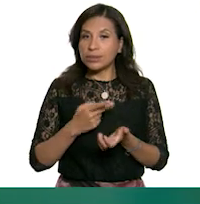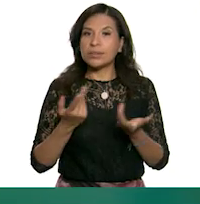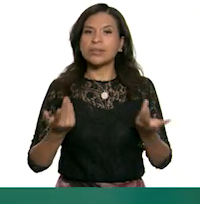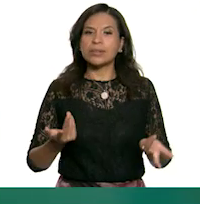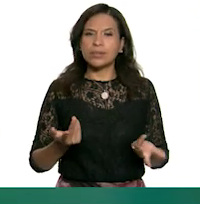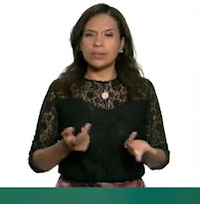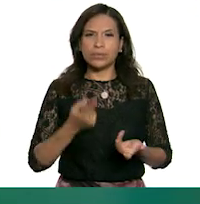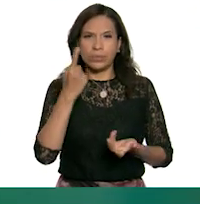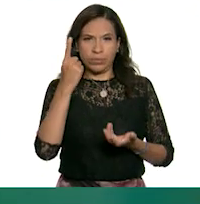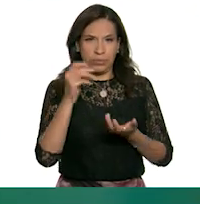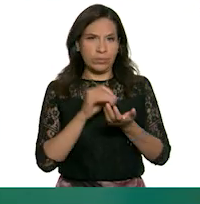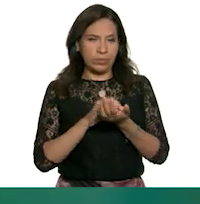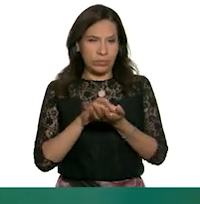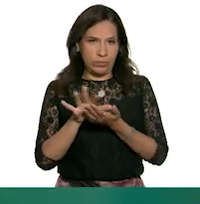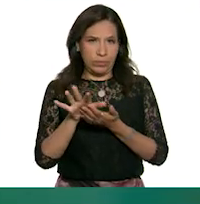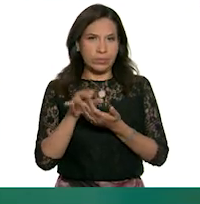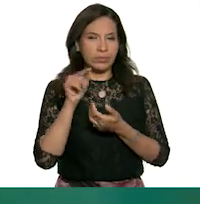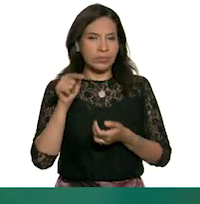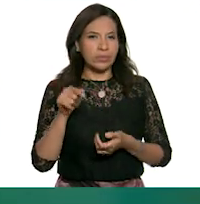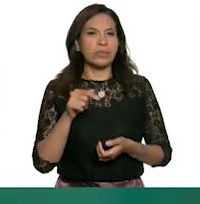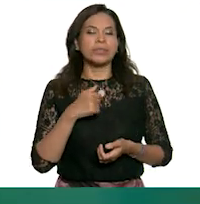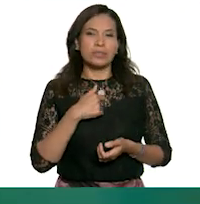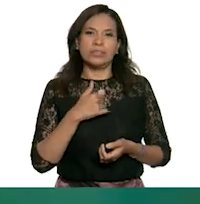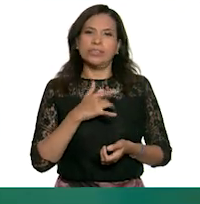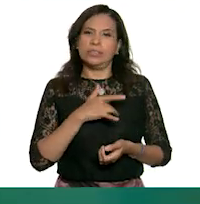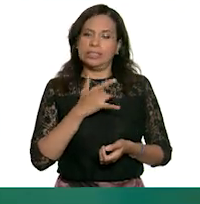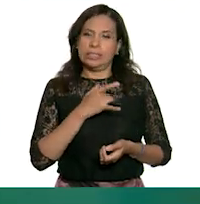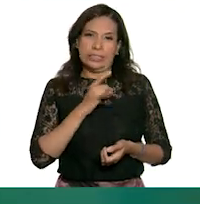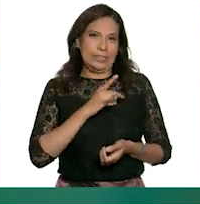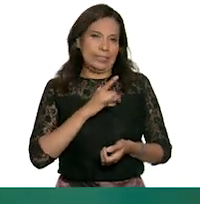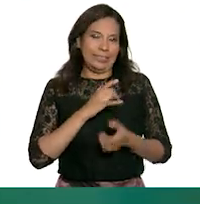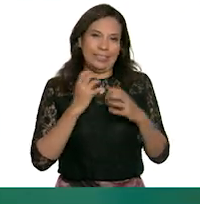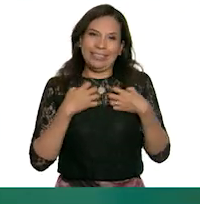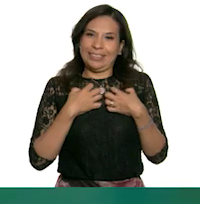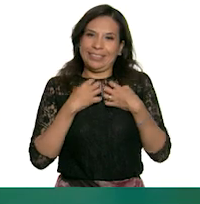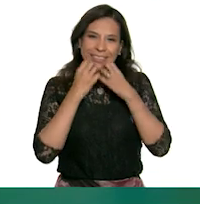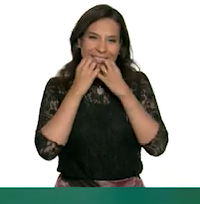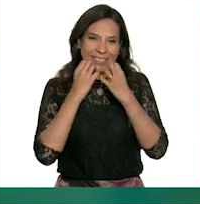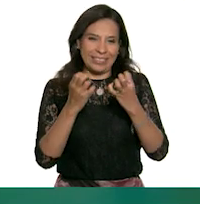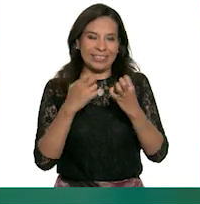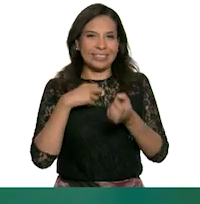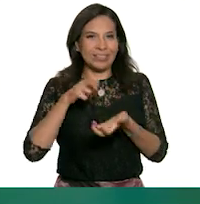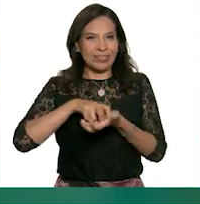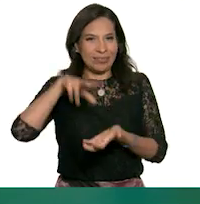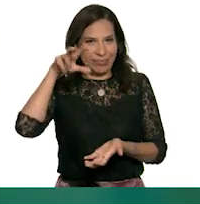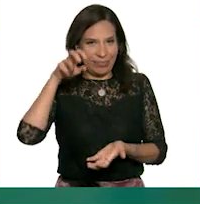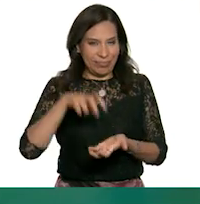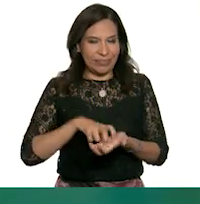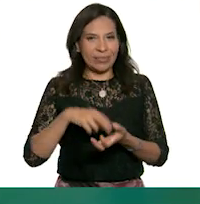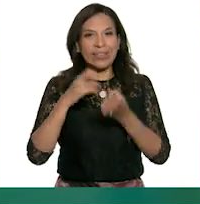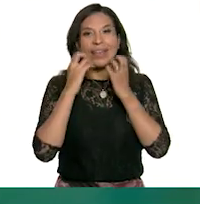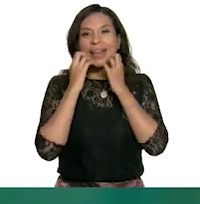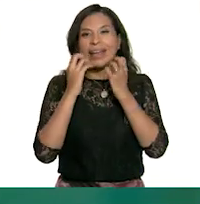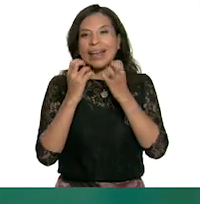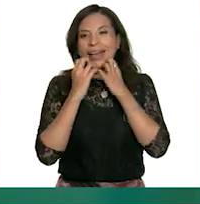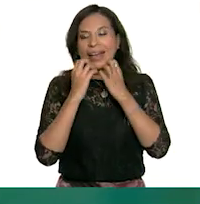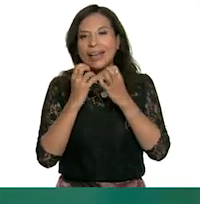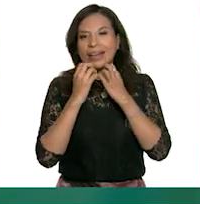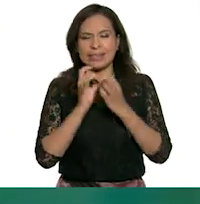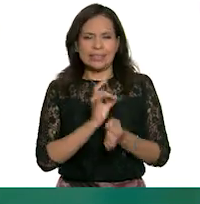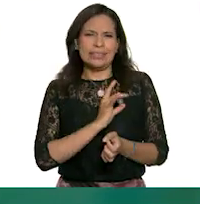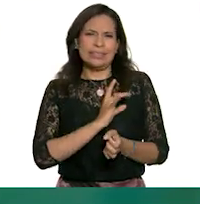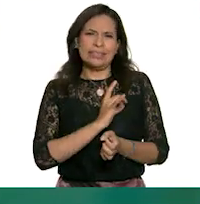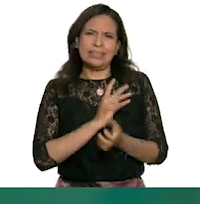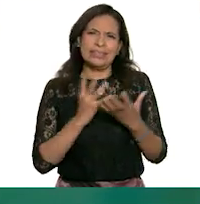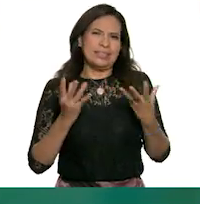una de ellas, pues la vi y ¡ah! Salté y grité y me dio